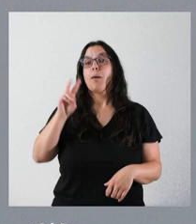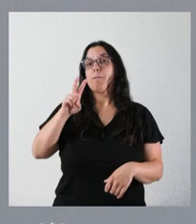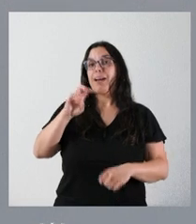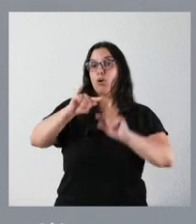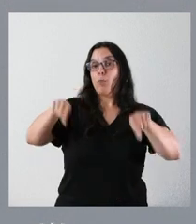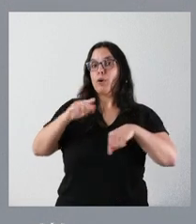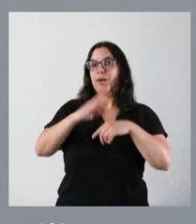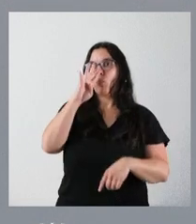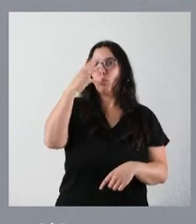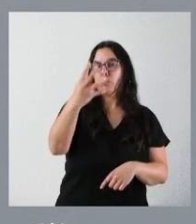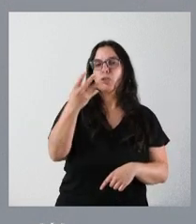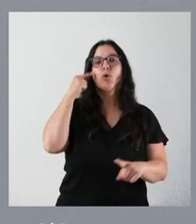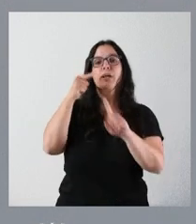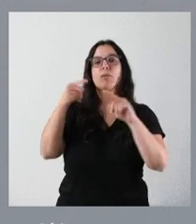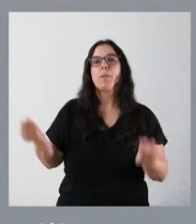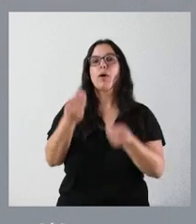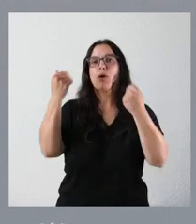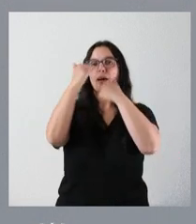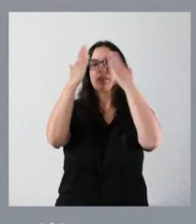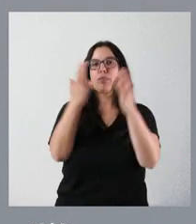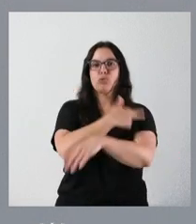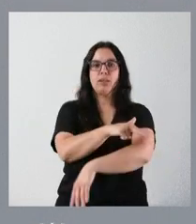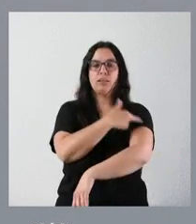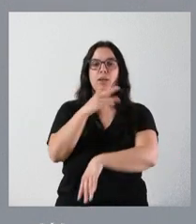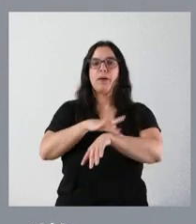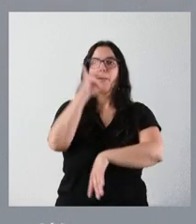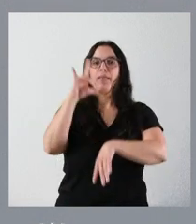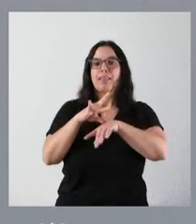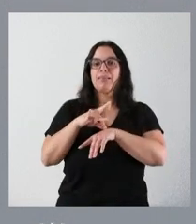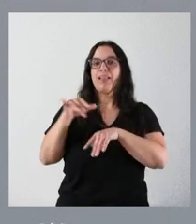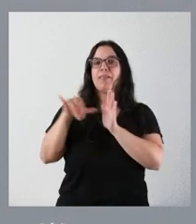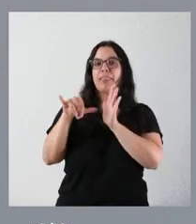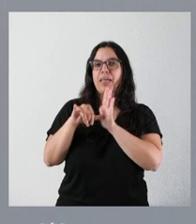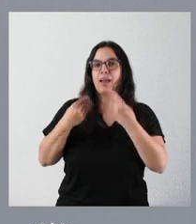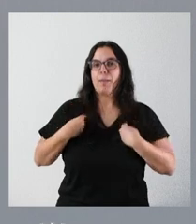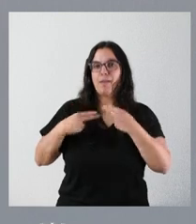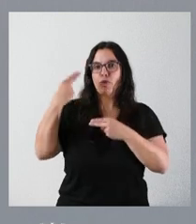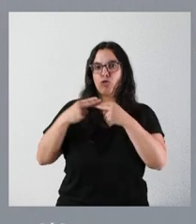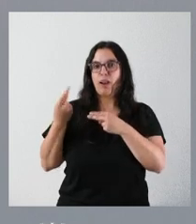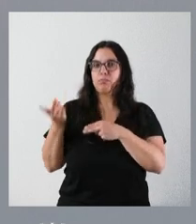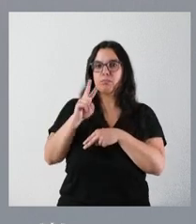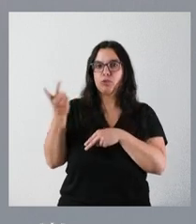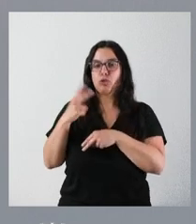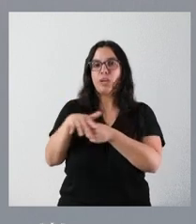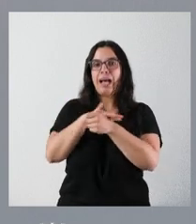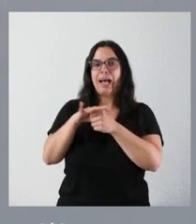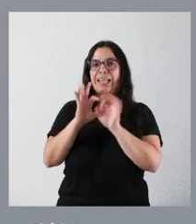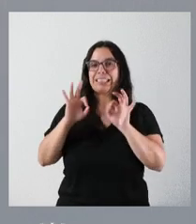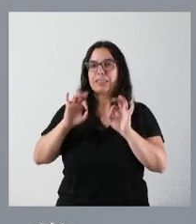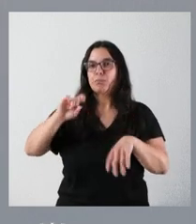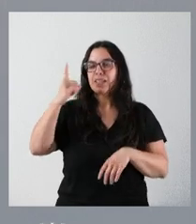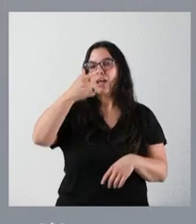y destinado a mejorar las prestaciones asistenciales para pacientes limítrofes en ambas regiones y, en concreto, para las áreas de salud de Ávila y de